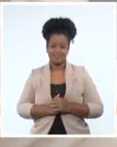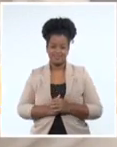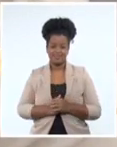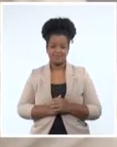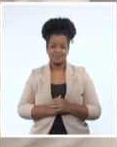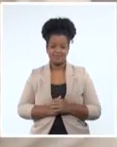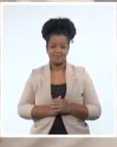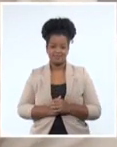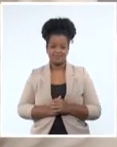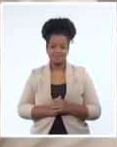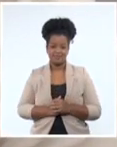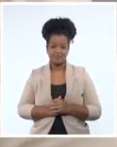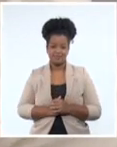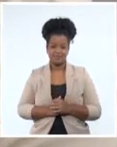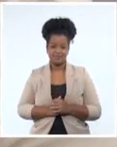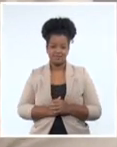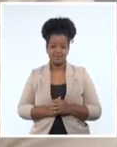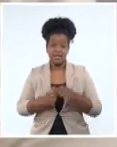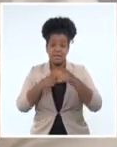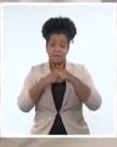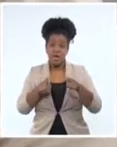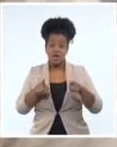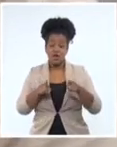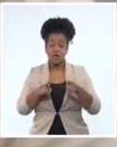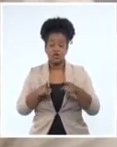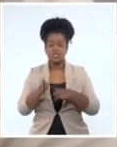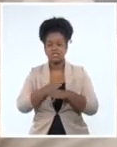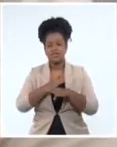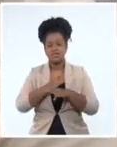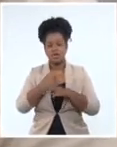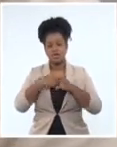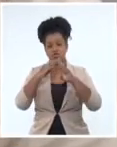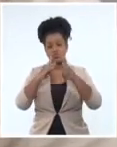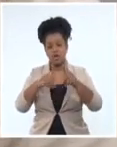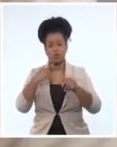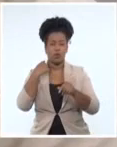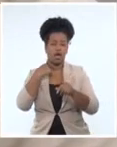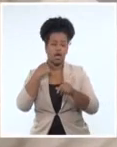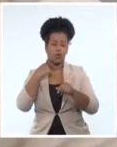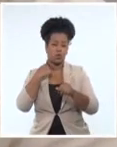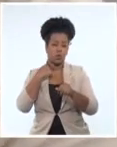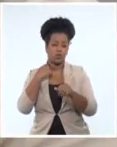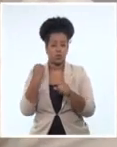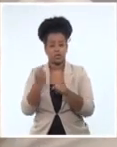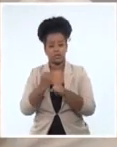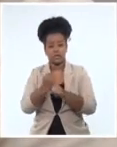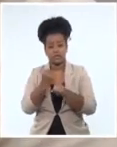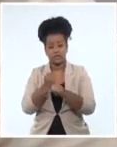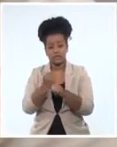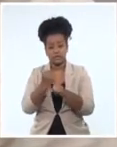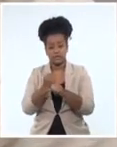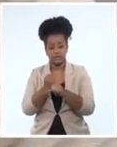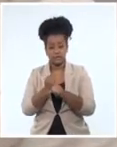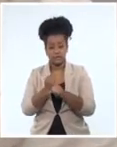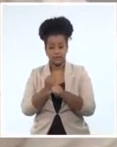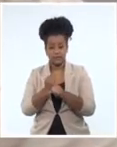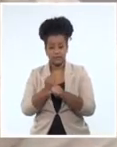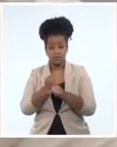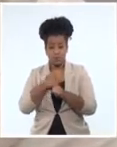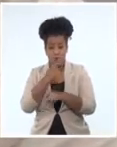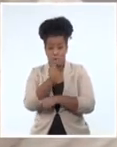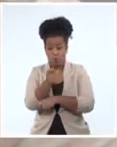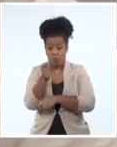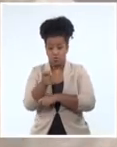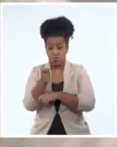Pero creo que es el resultado también de todos estos años de trabajo, no solamente como profesora,